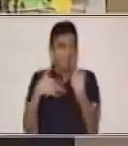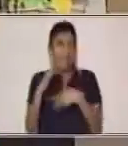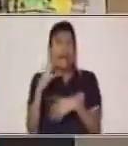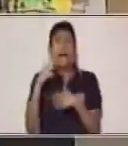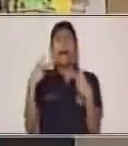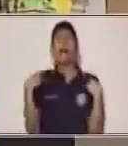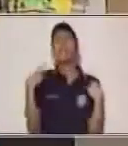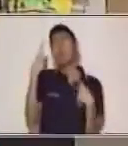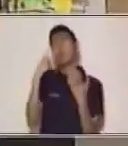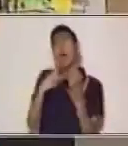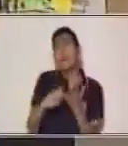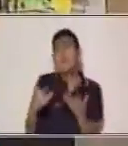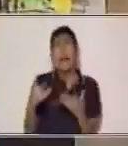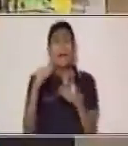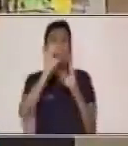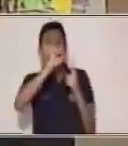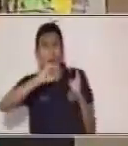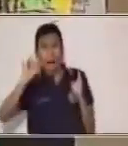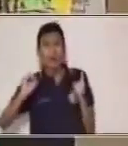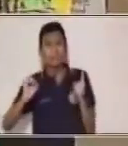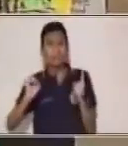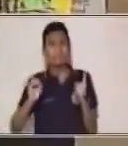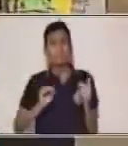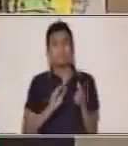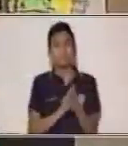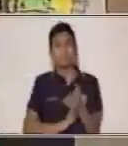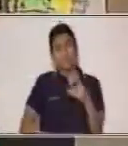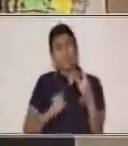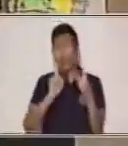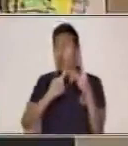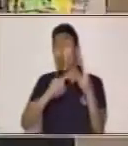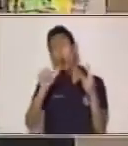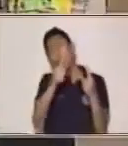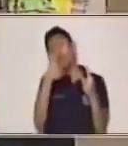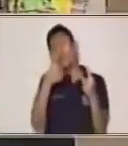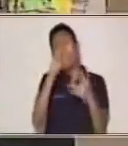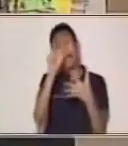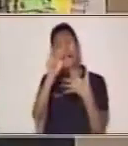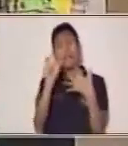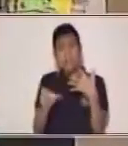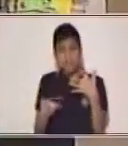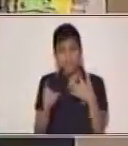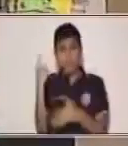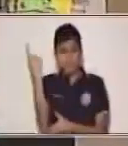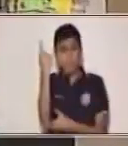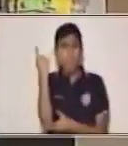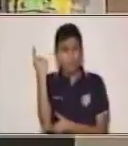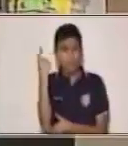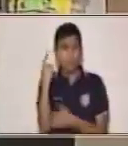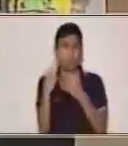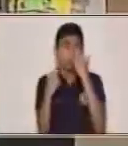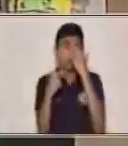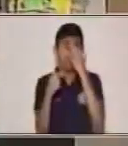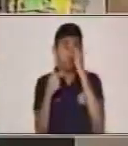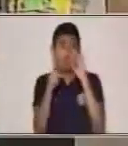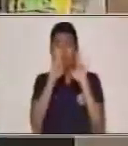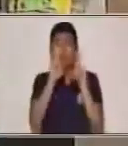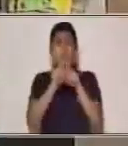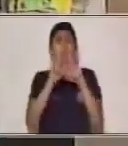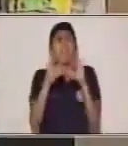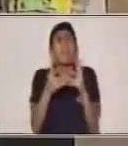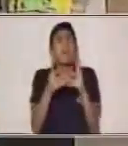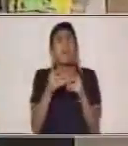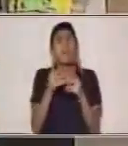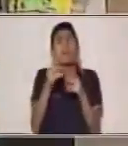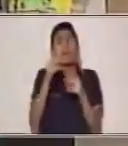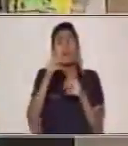comenzar como una historia. Otra de las partes del cuento corresponde al nudo